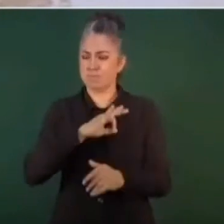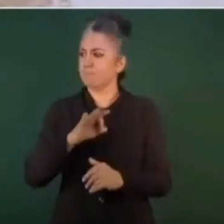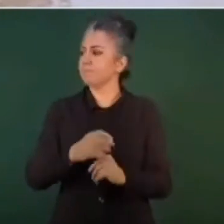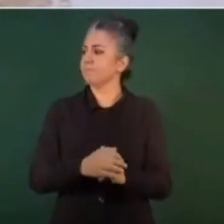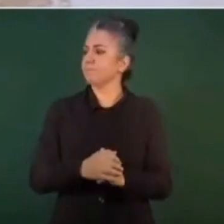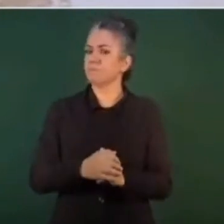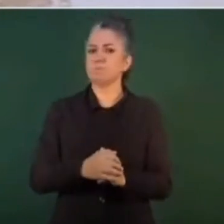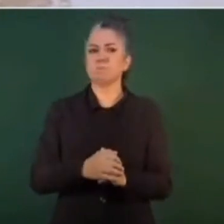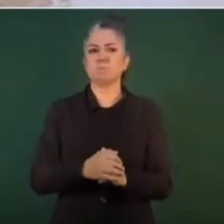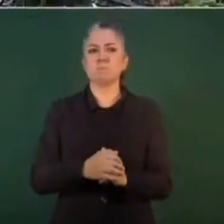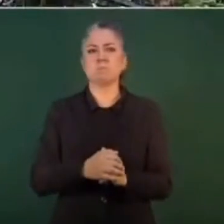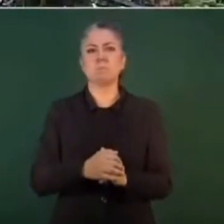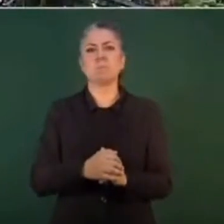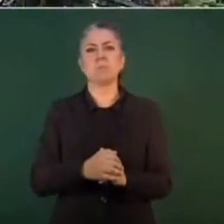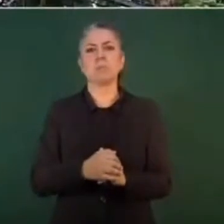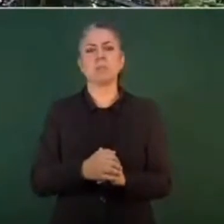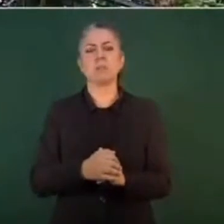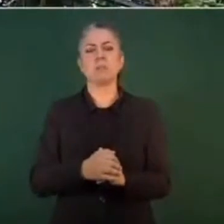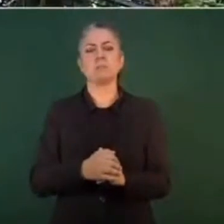tienen más